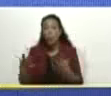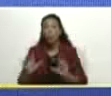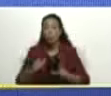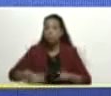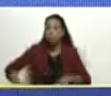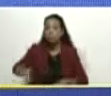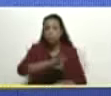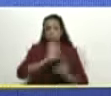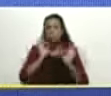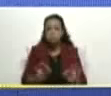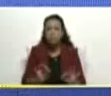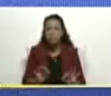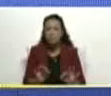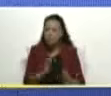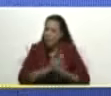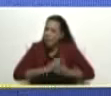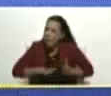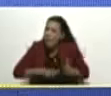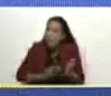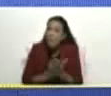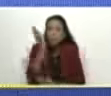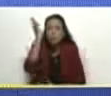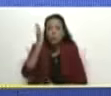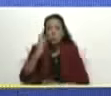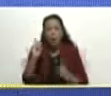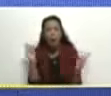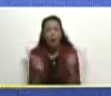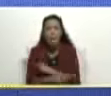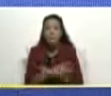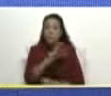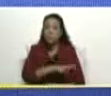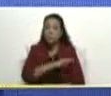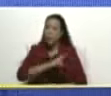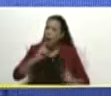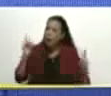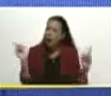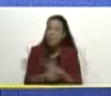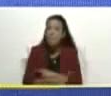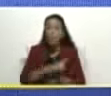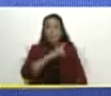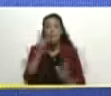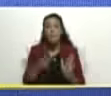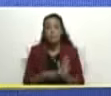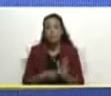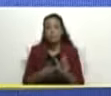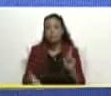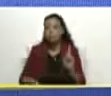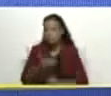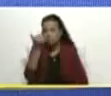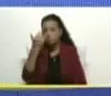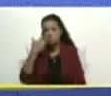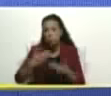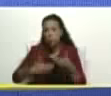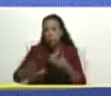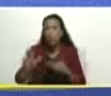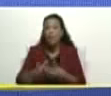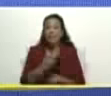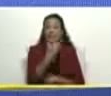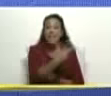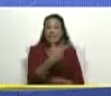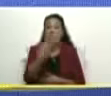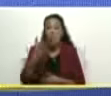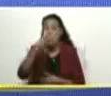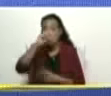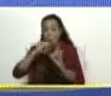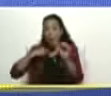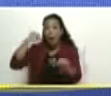de paz humano cristiano socialista bolivariano que hemos logrado en 34 años